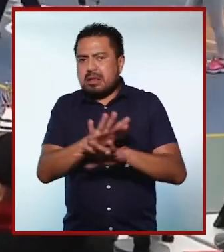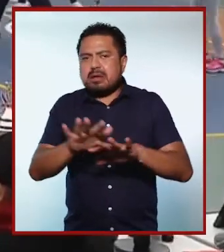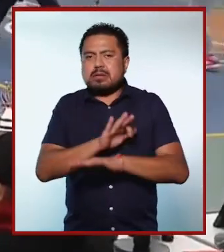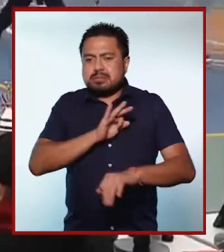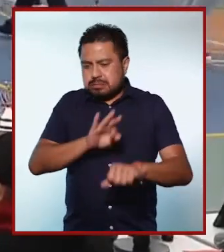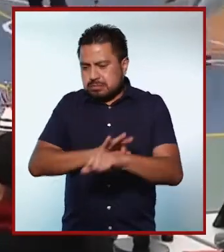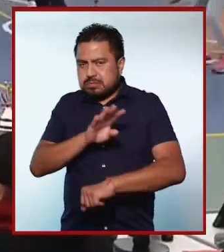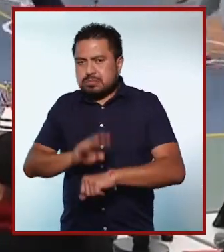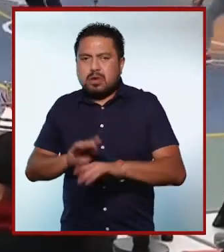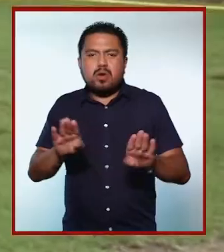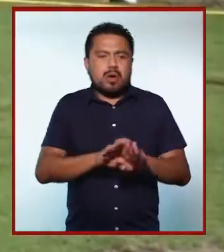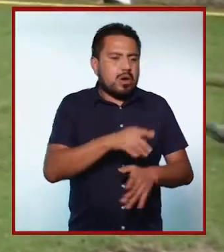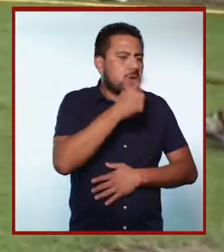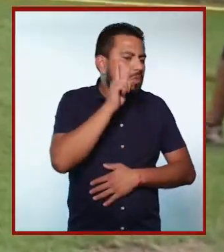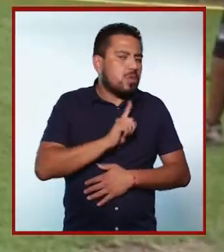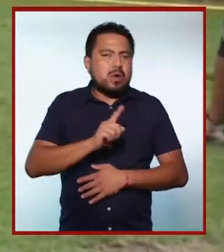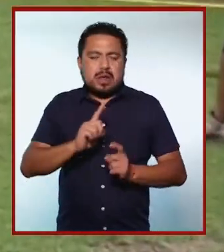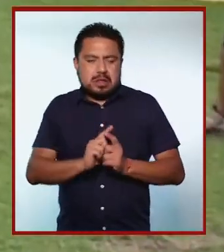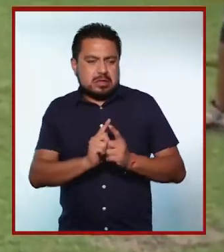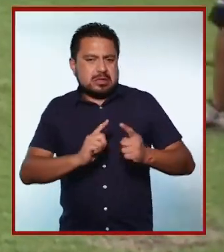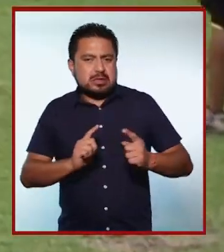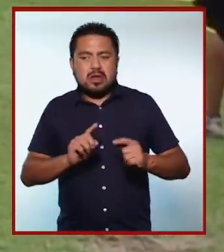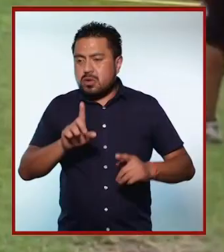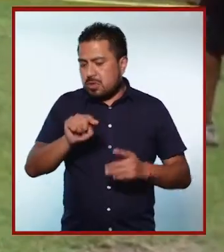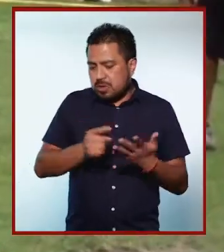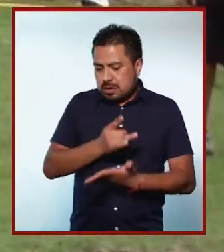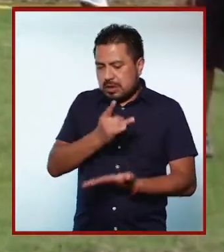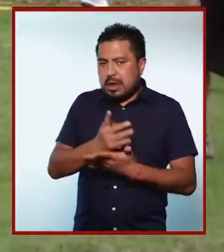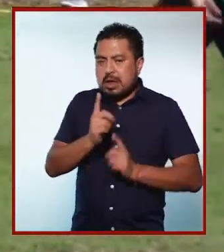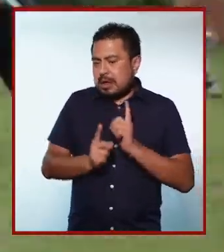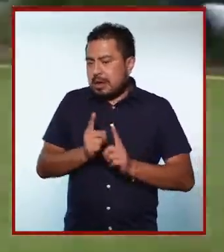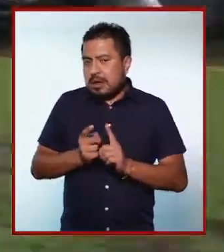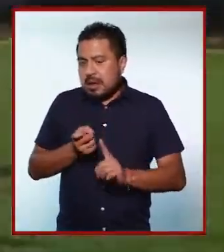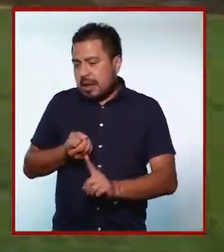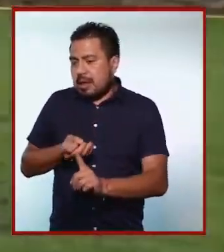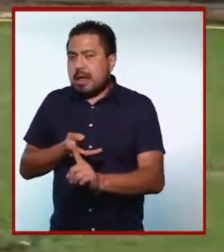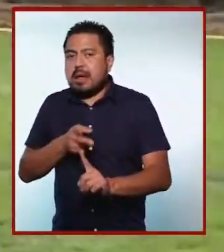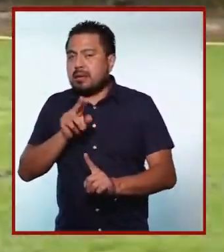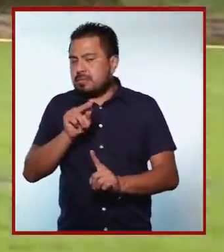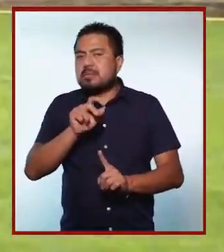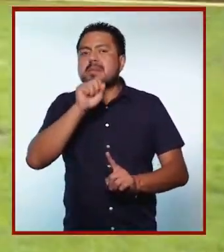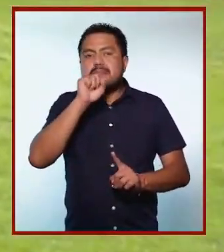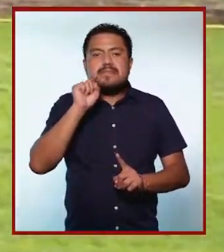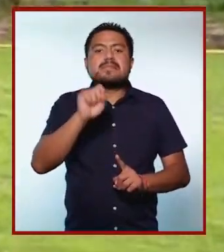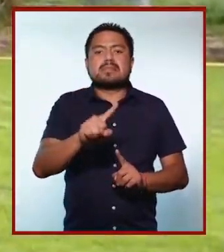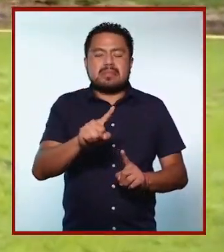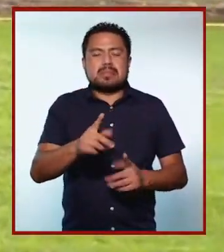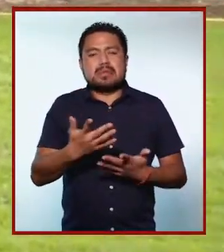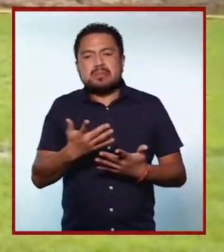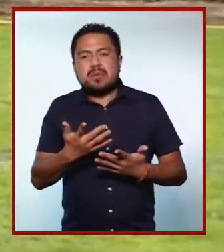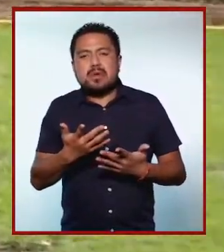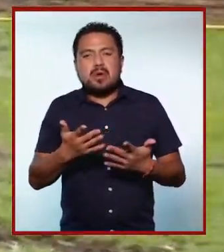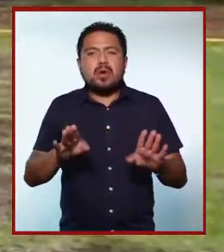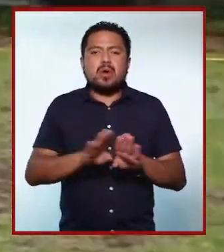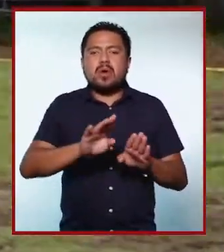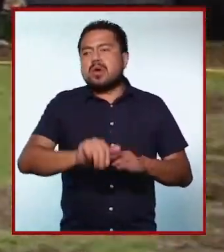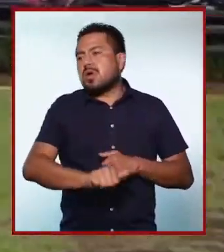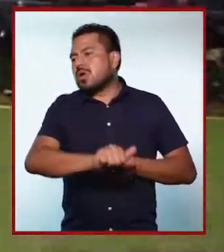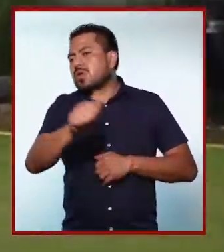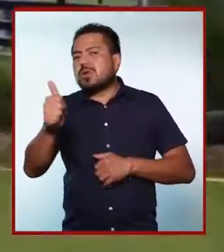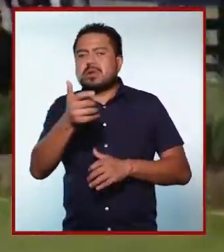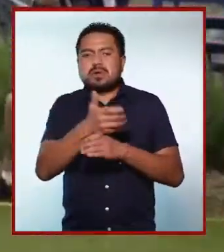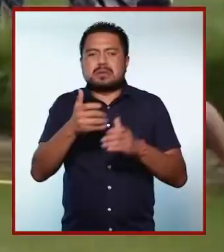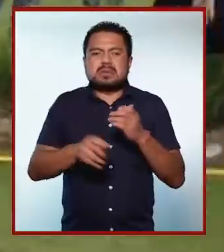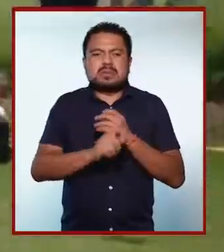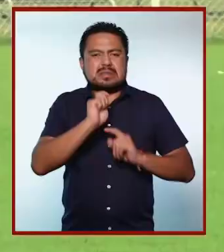transformaciones que nos han permitido, tanto a las mujeres, desarrollarnos, no solo dentro de la práctica deportiva, sino también, pues,